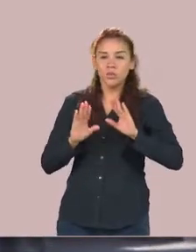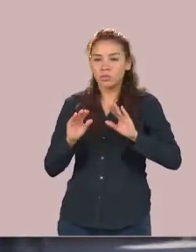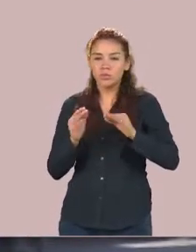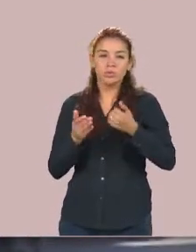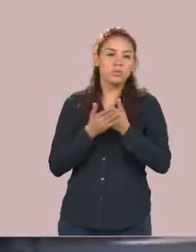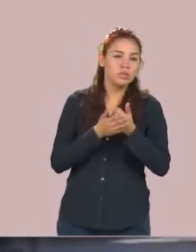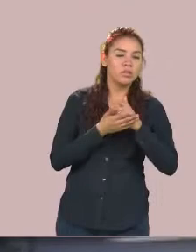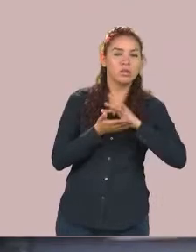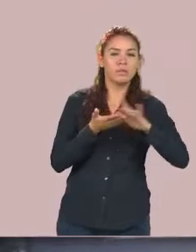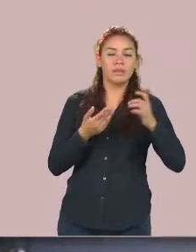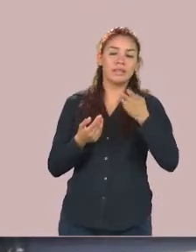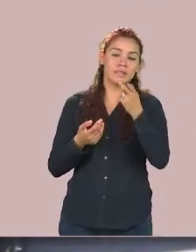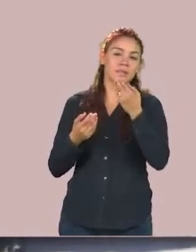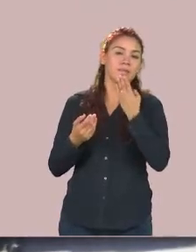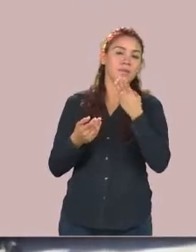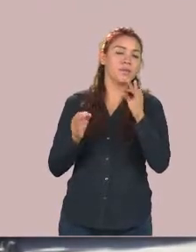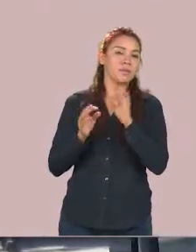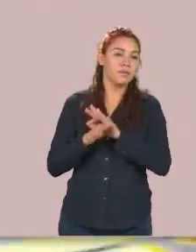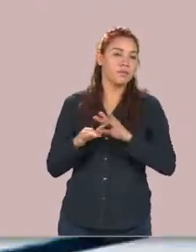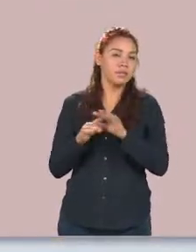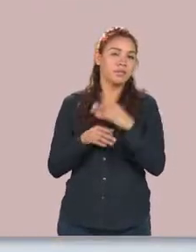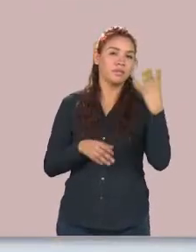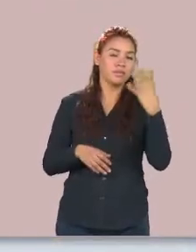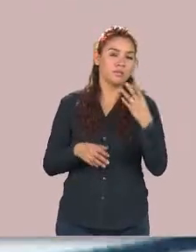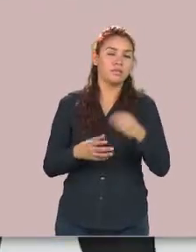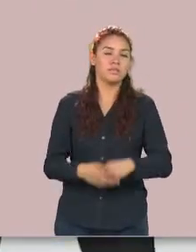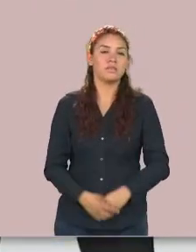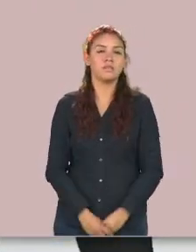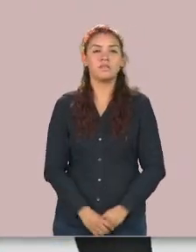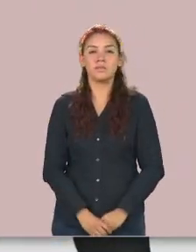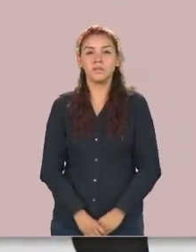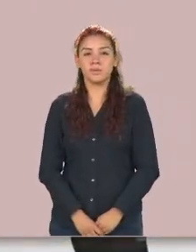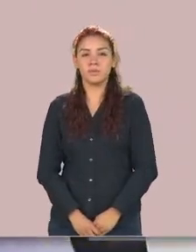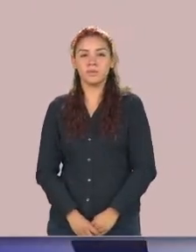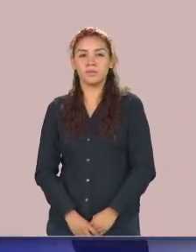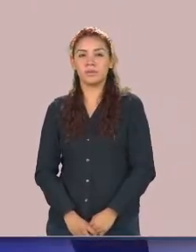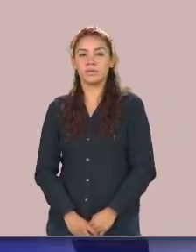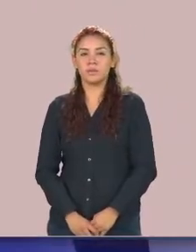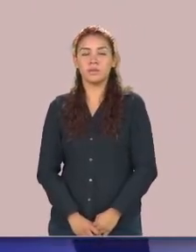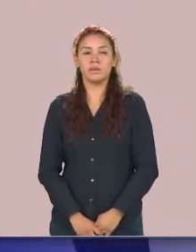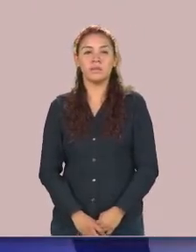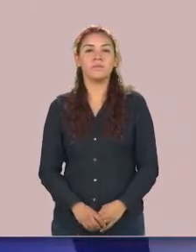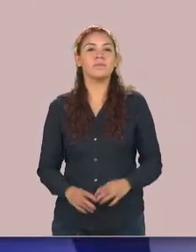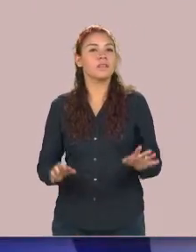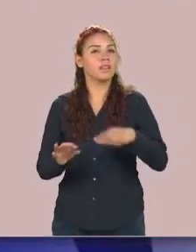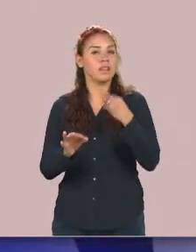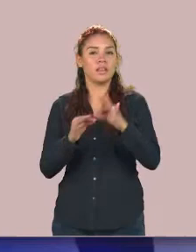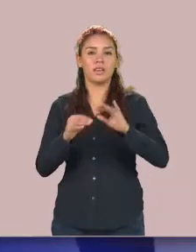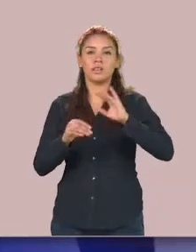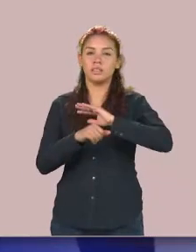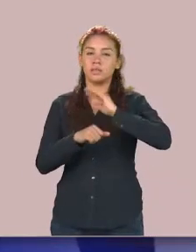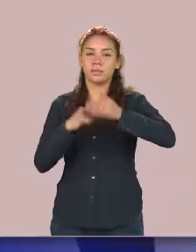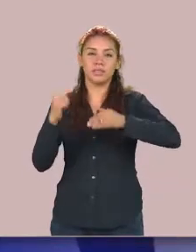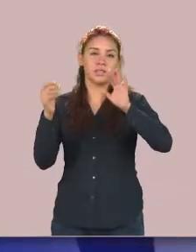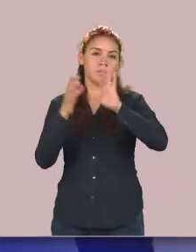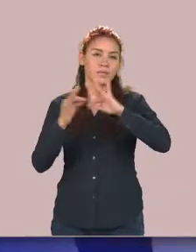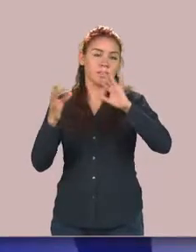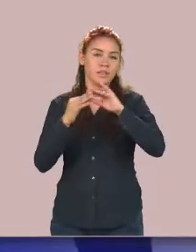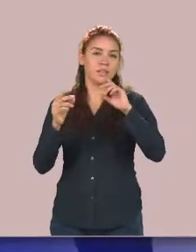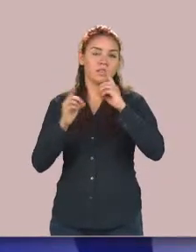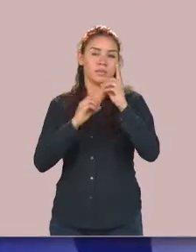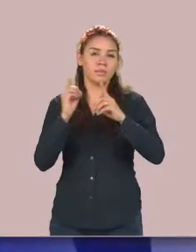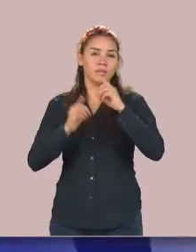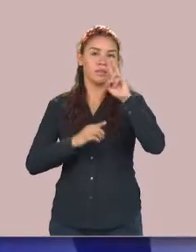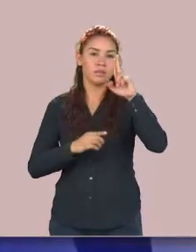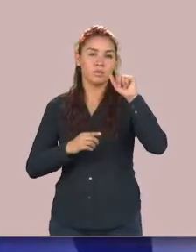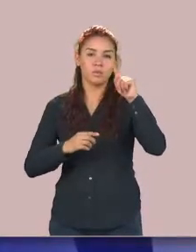de este gran conjunto deportivo de la UAD es así como llegamos al final de la presente entrega no olviden seguir haciendo presencia